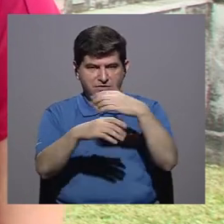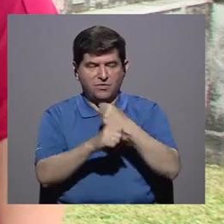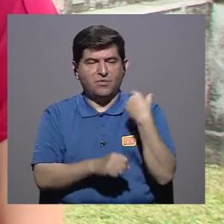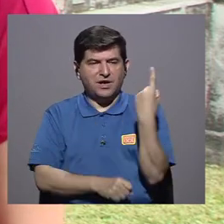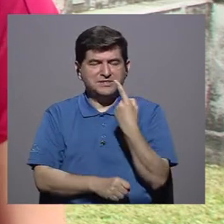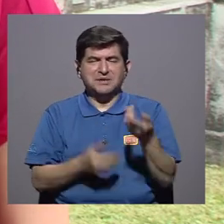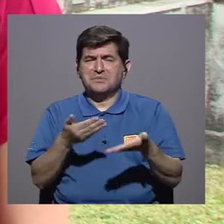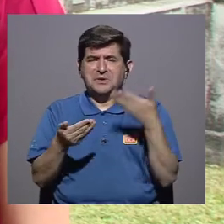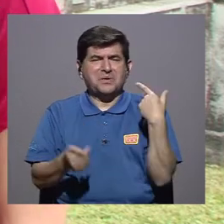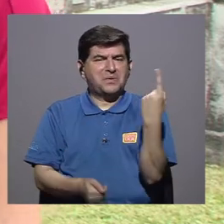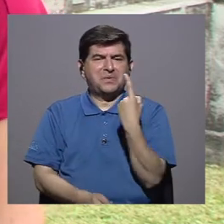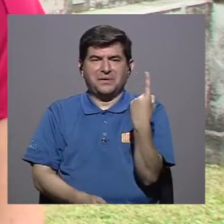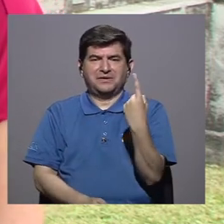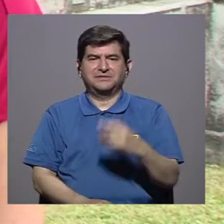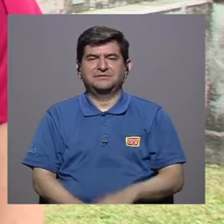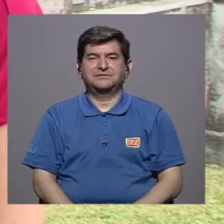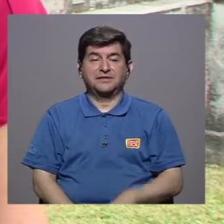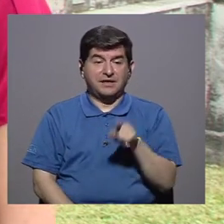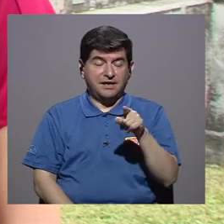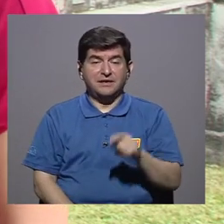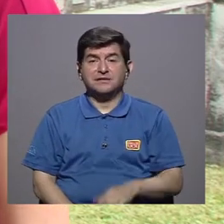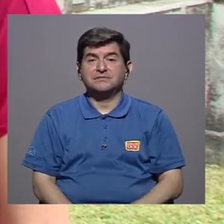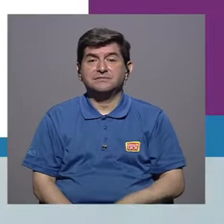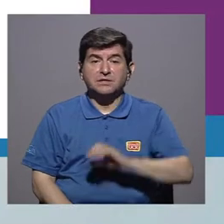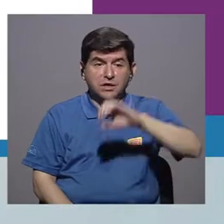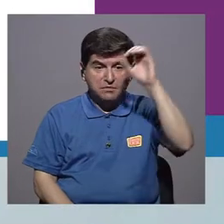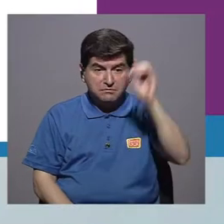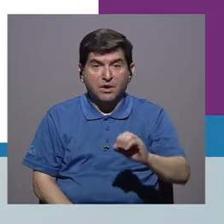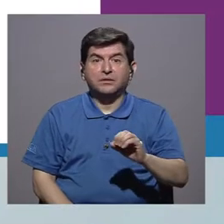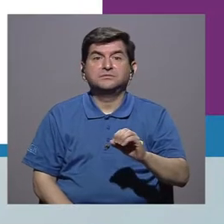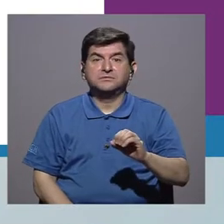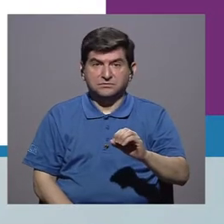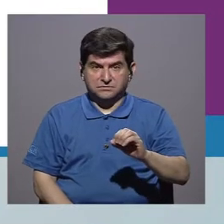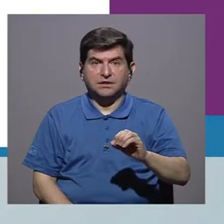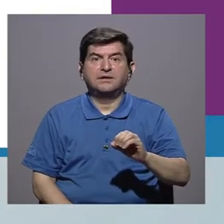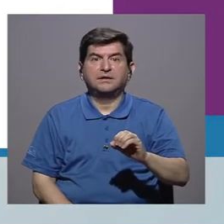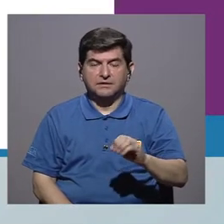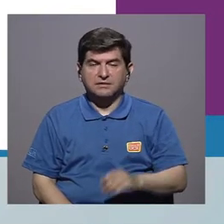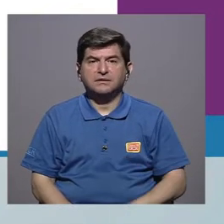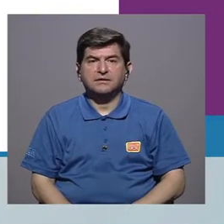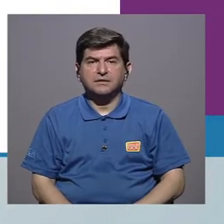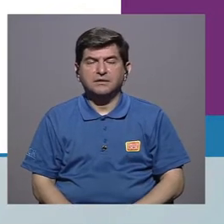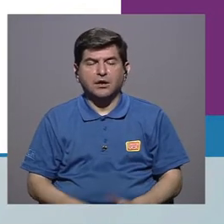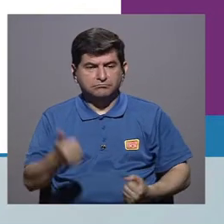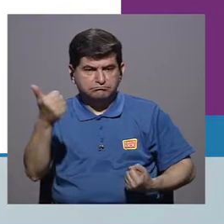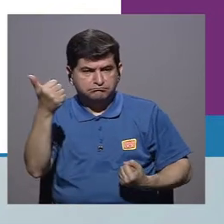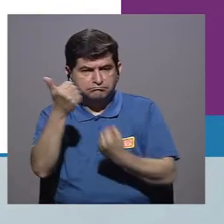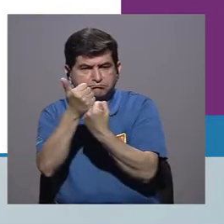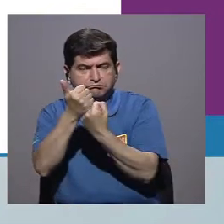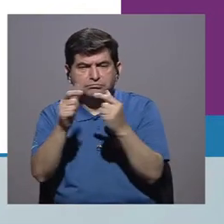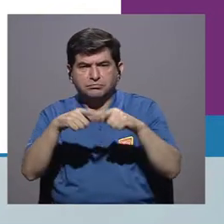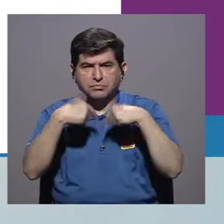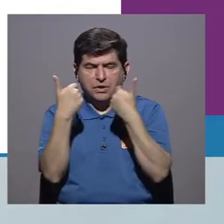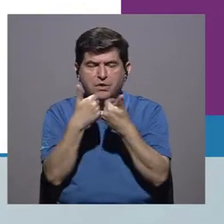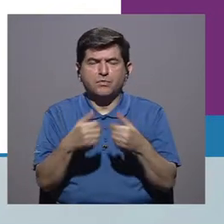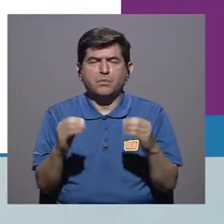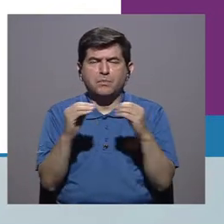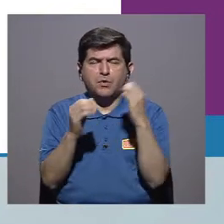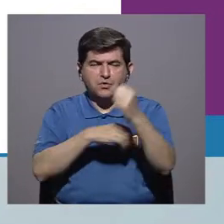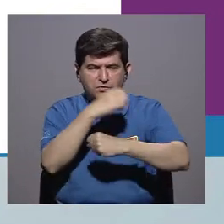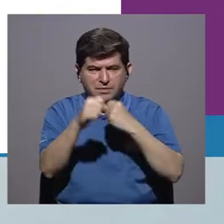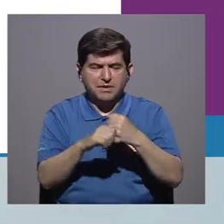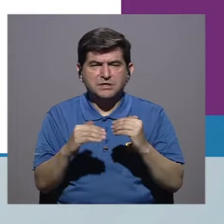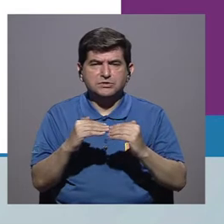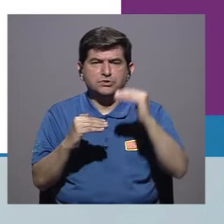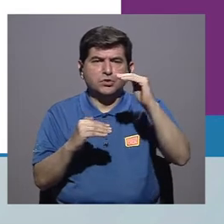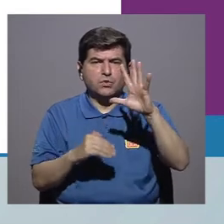lo hace siempre o casi siempre. Este es un porcentaje que lo respaldan el grupo de